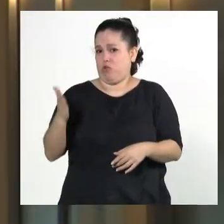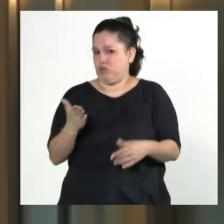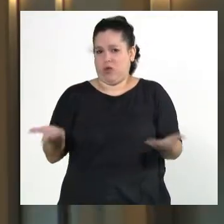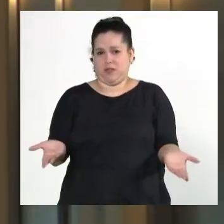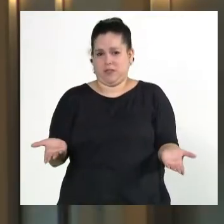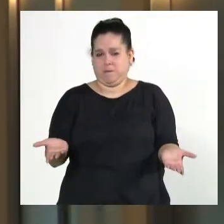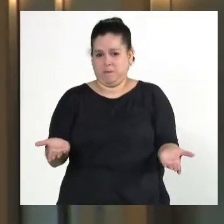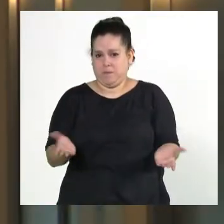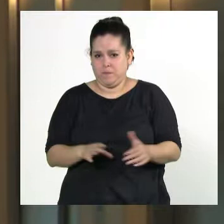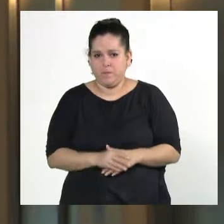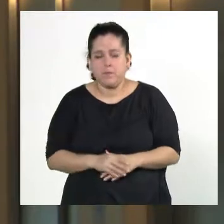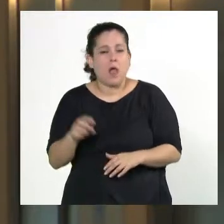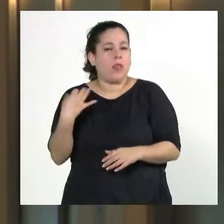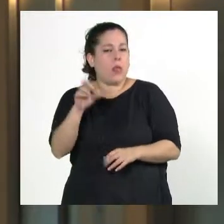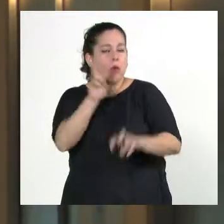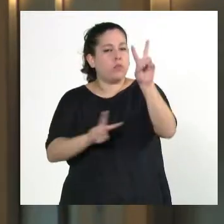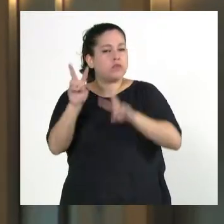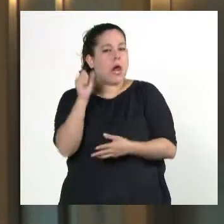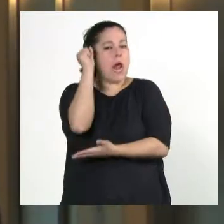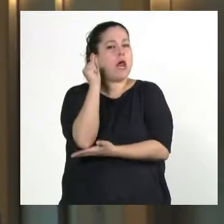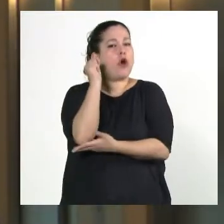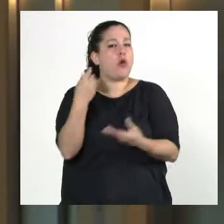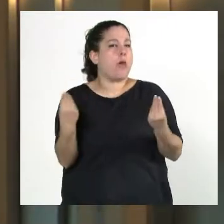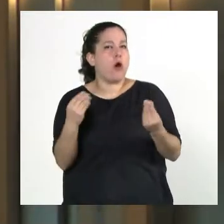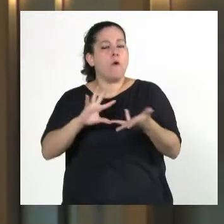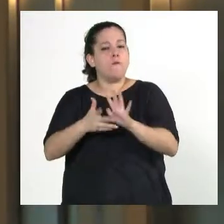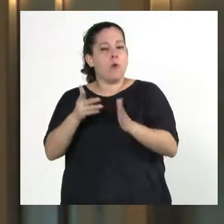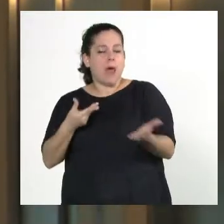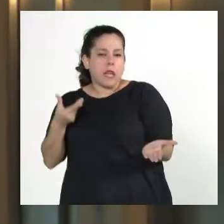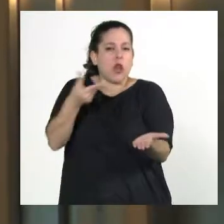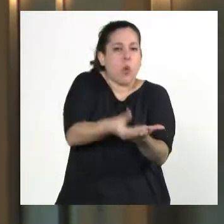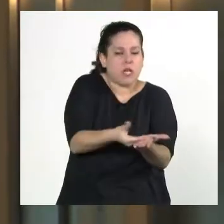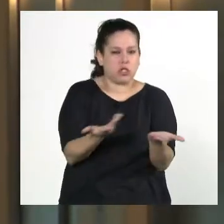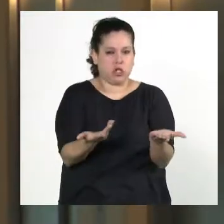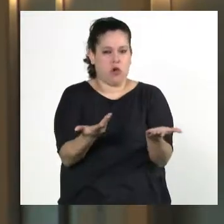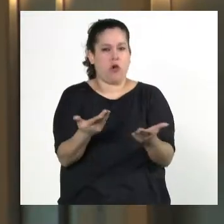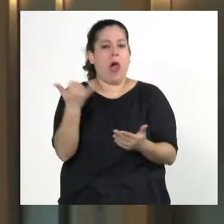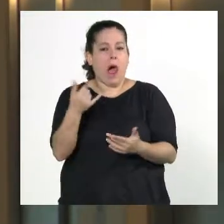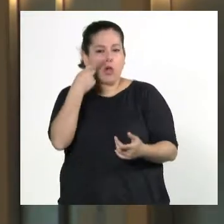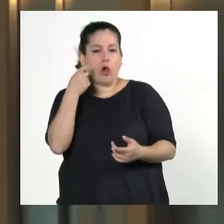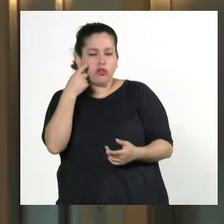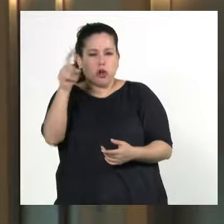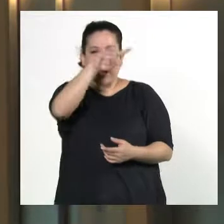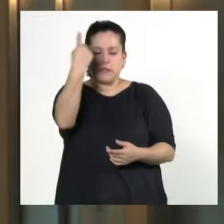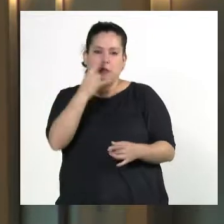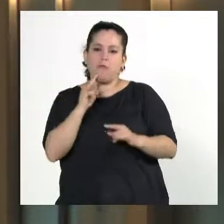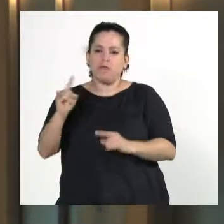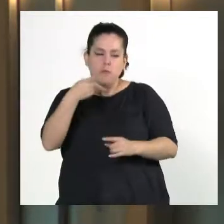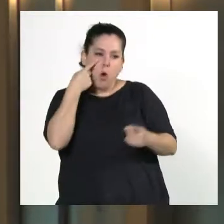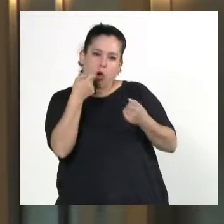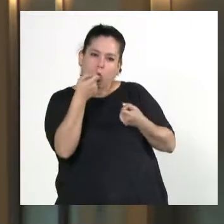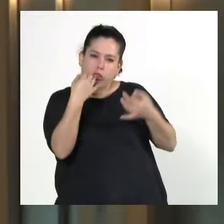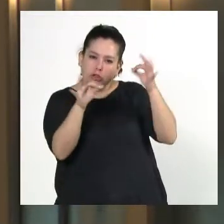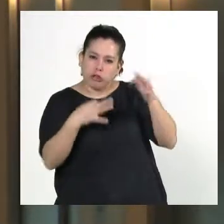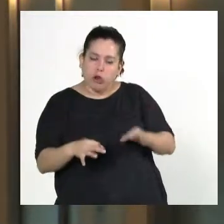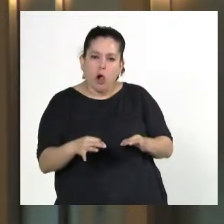Buscar lo más virtuoso de la economía, que es la capacidad de la innovación, un mercado con controles estatales, hacer el ISE,